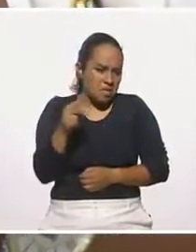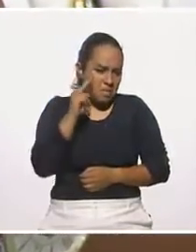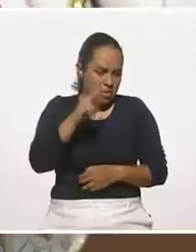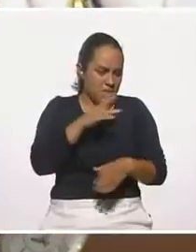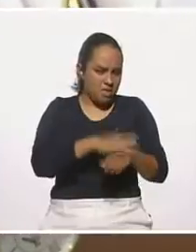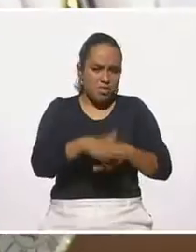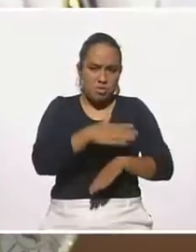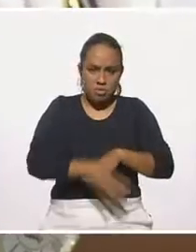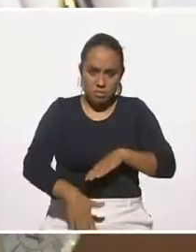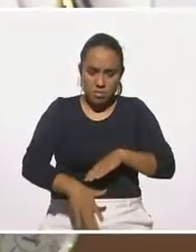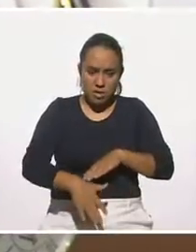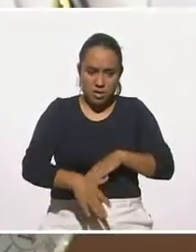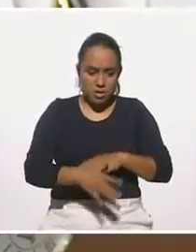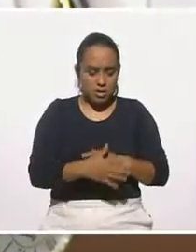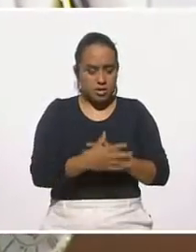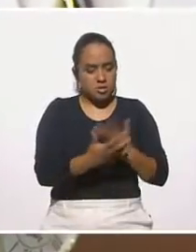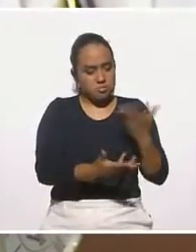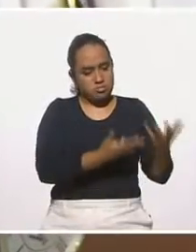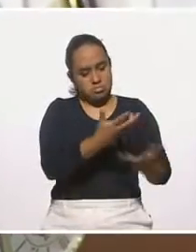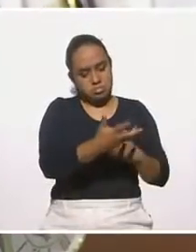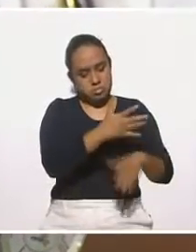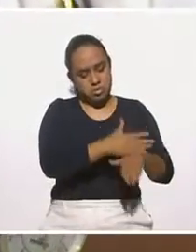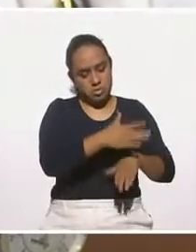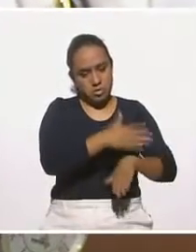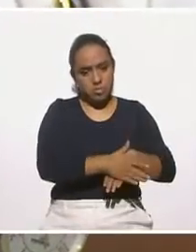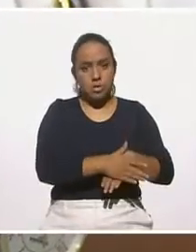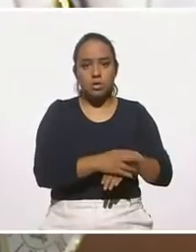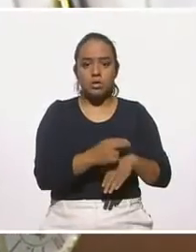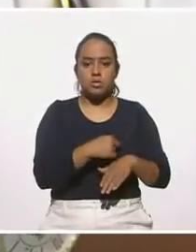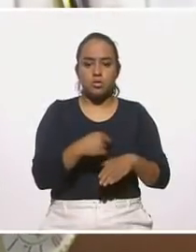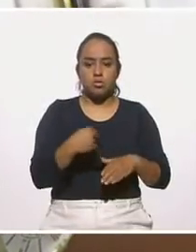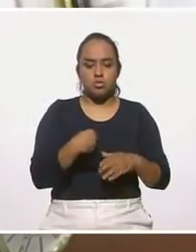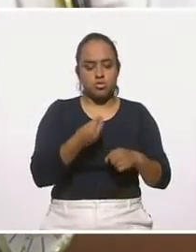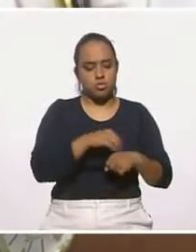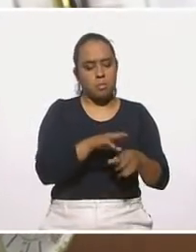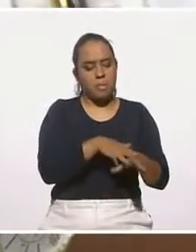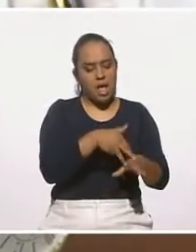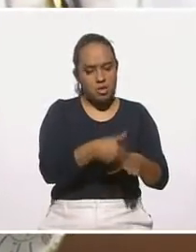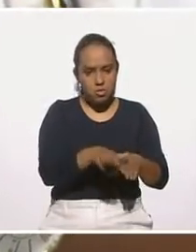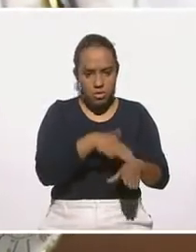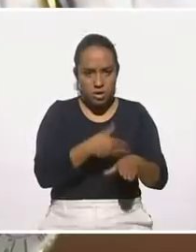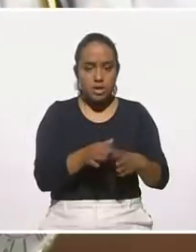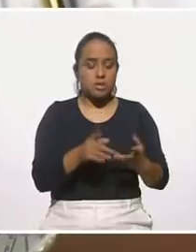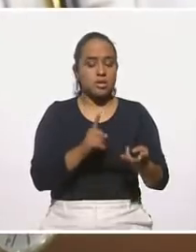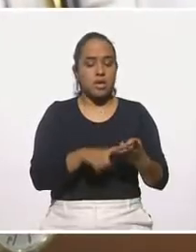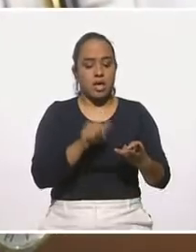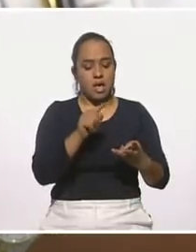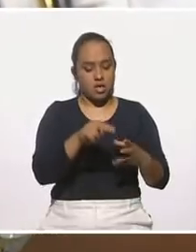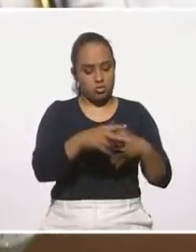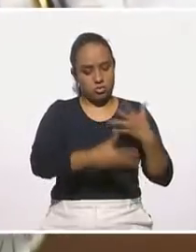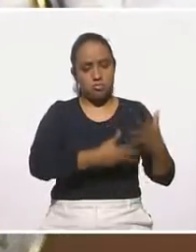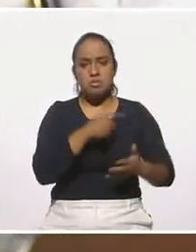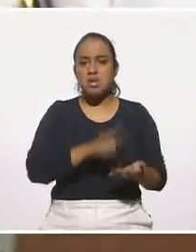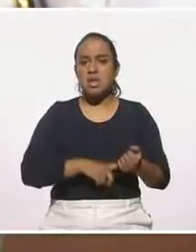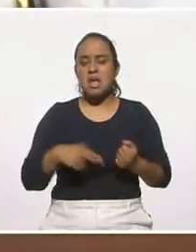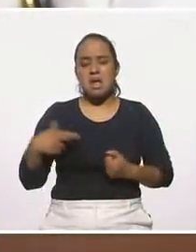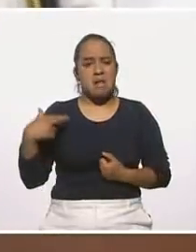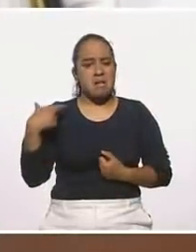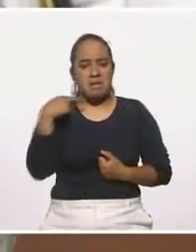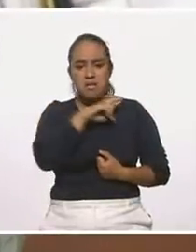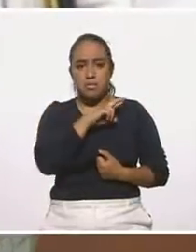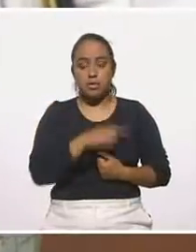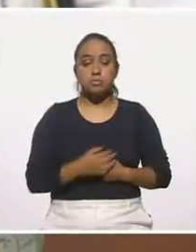nopales, hervimos los nopales, les ponemos mayonesa, el atún y tenemos un platillo rapidísimo.